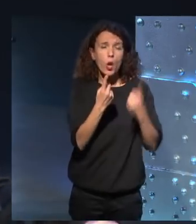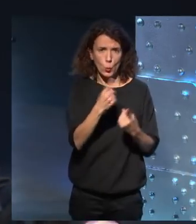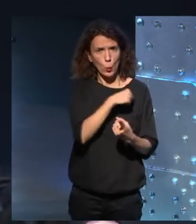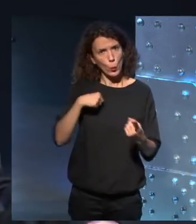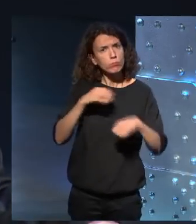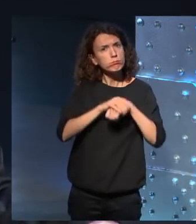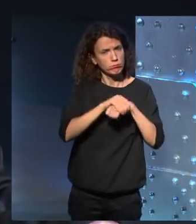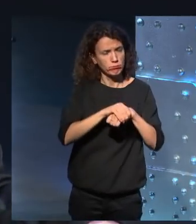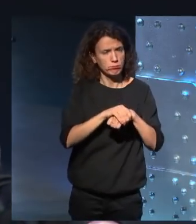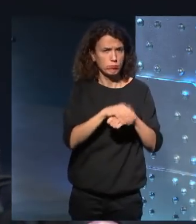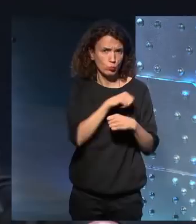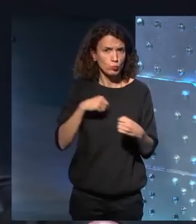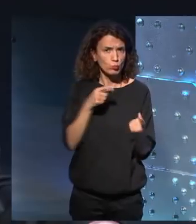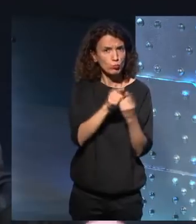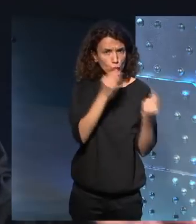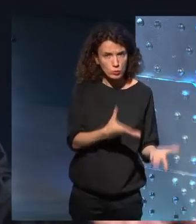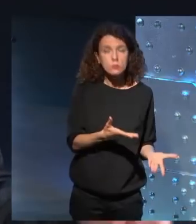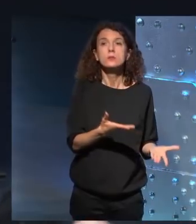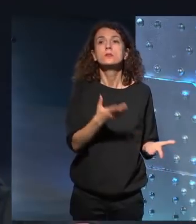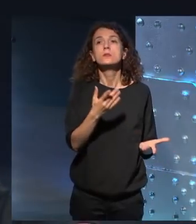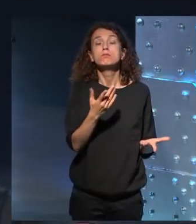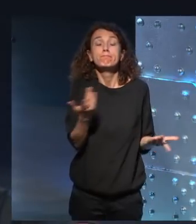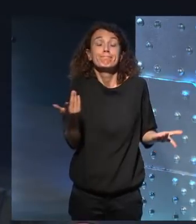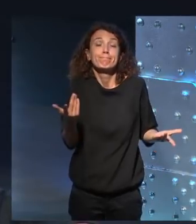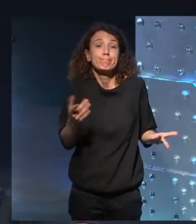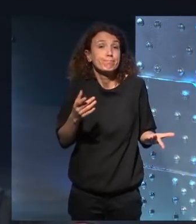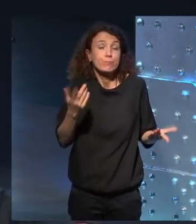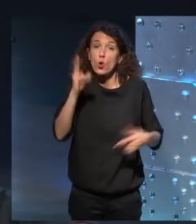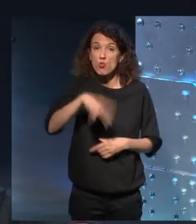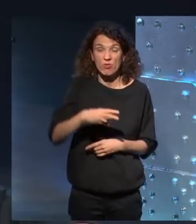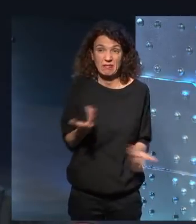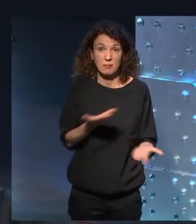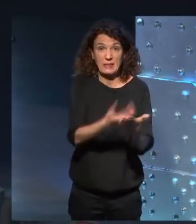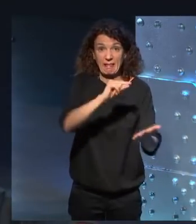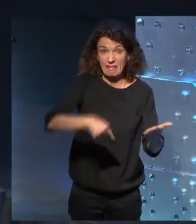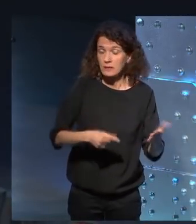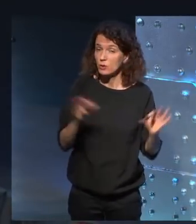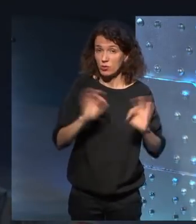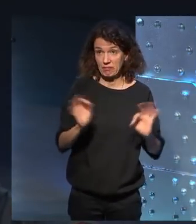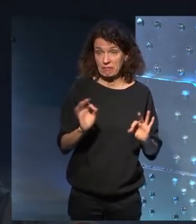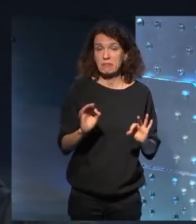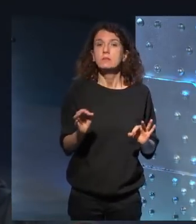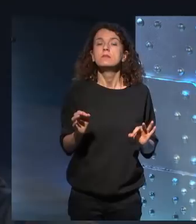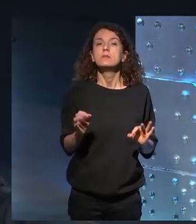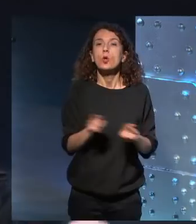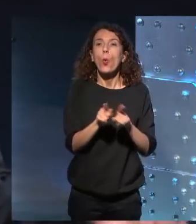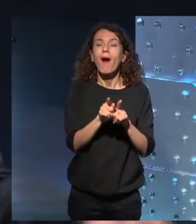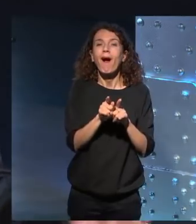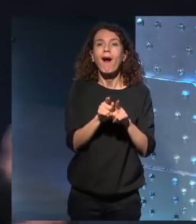íntimamente. Y nunca se me ocurrió... Es decir, al entablar una relación